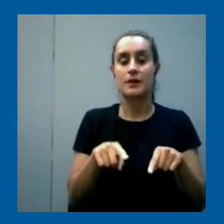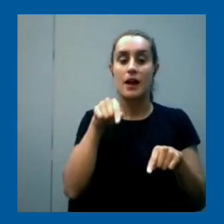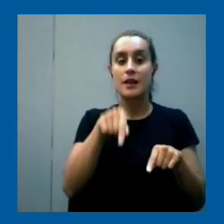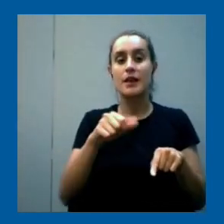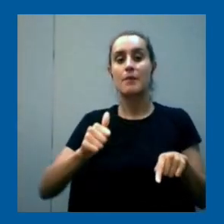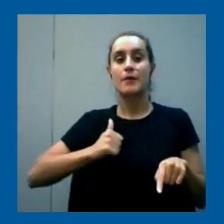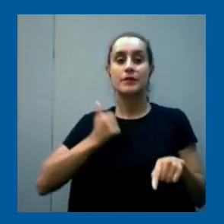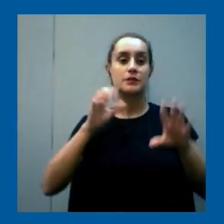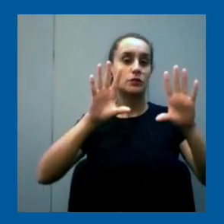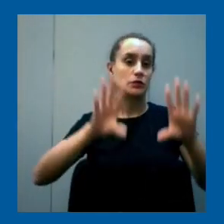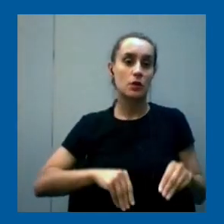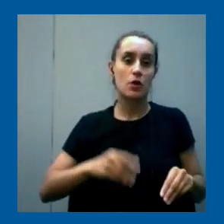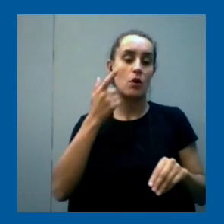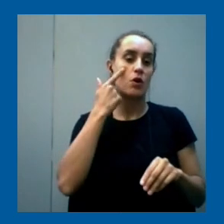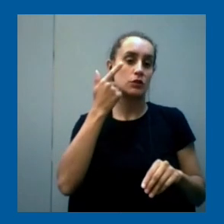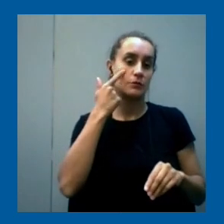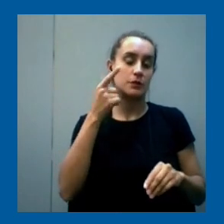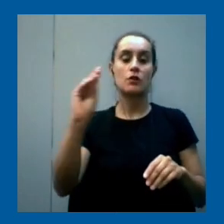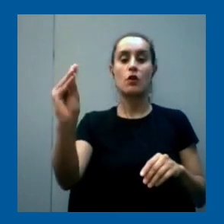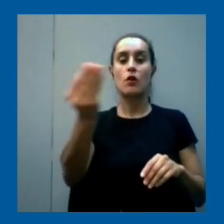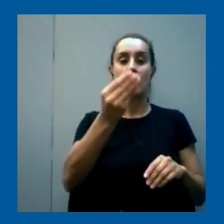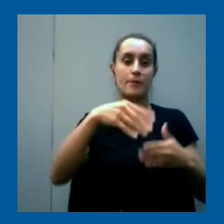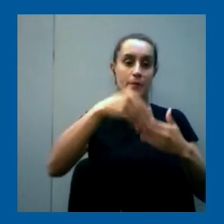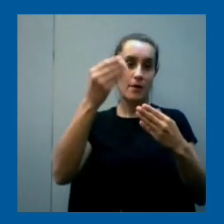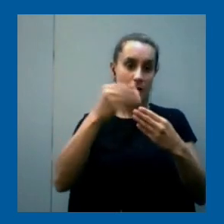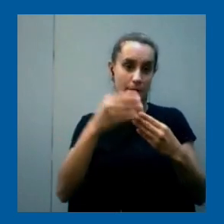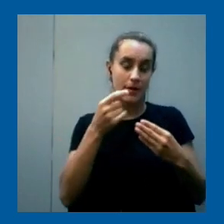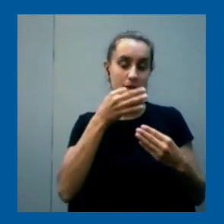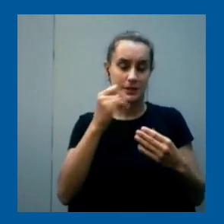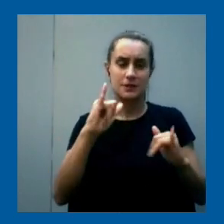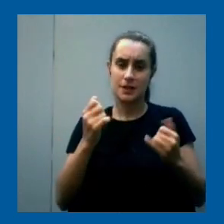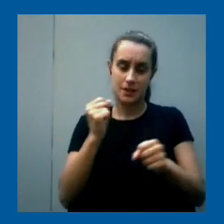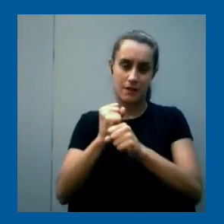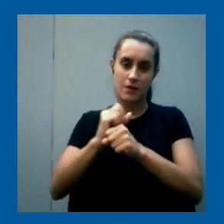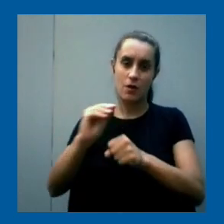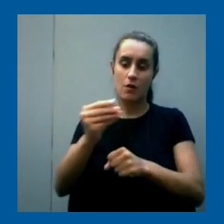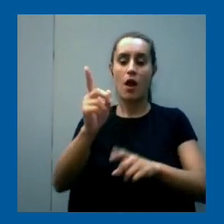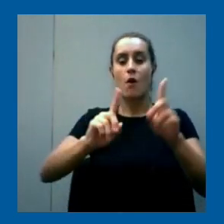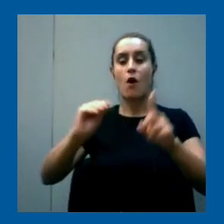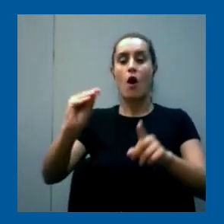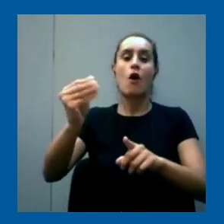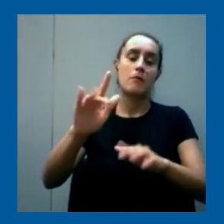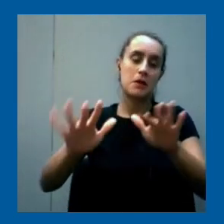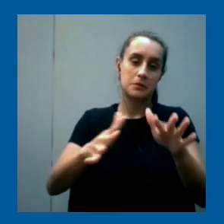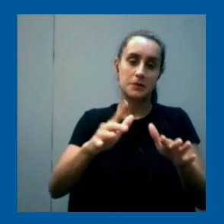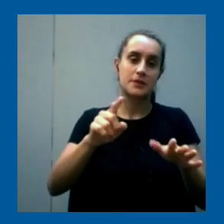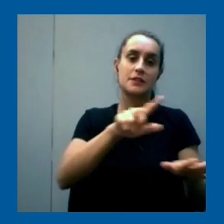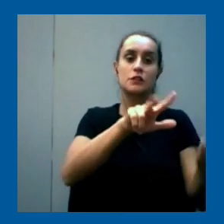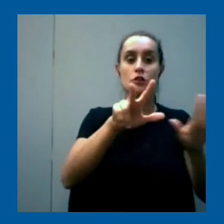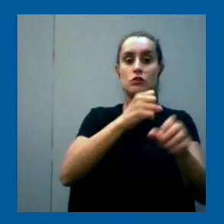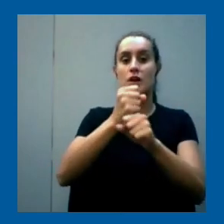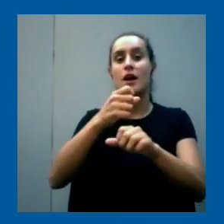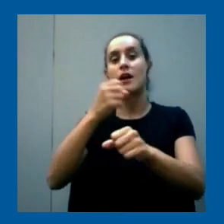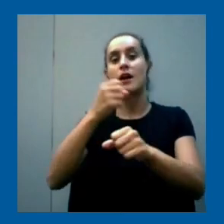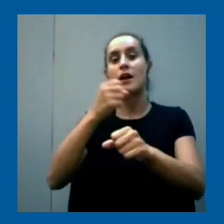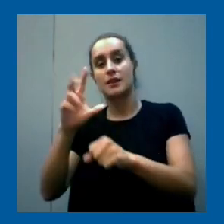lo que es el conocimiento de jóvenes a programar del equipo de jóvenes a programar que viene trabajando con jóvenes quizás no tan jóvenes pero de 18 a 30 que viene trabajando